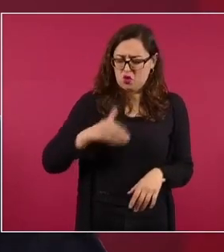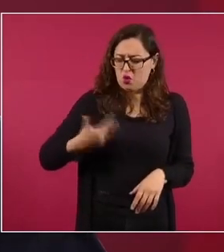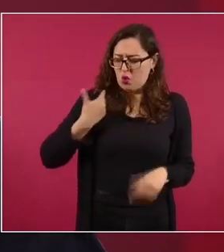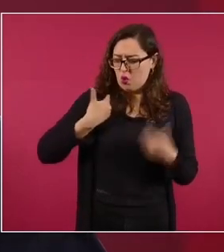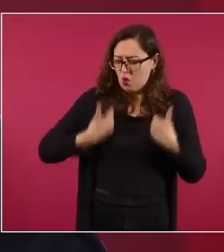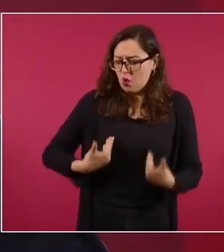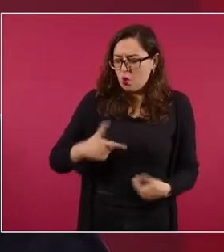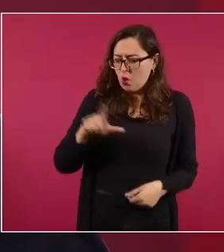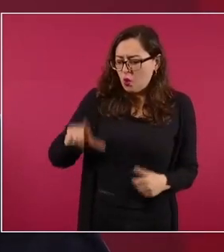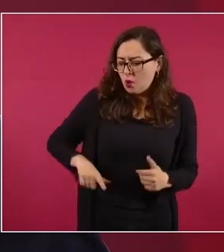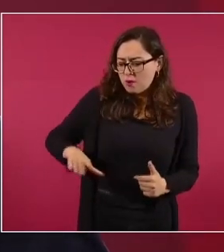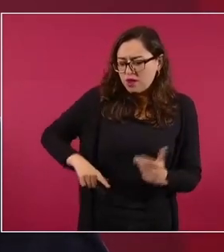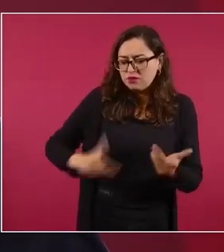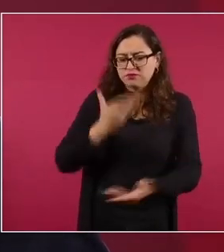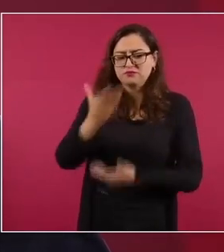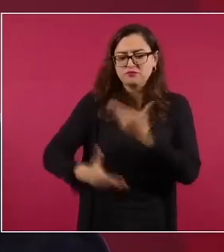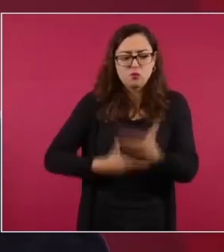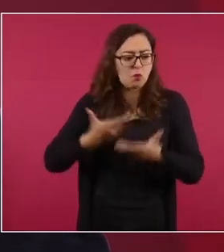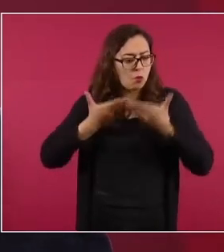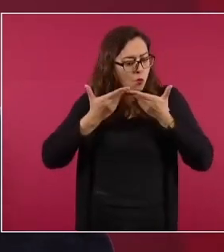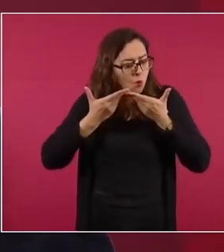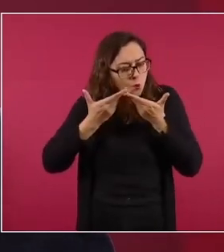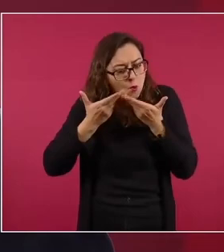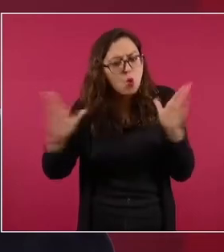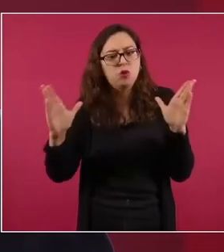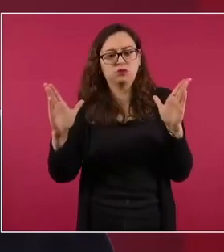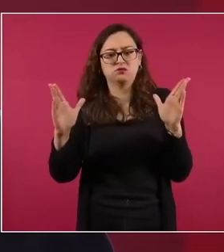la vida pública tiene que ser cada vez más pública.